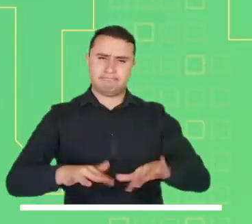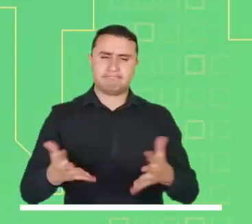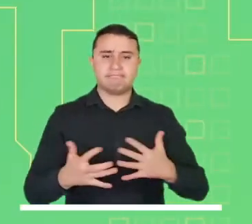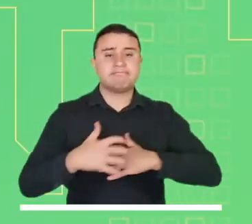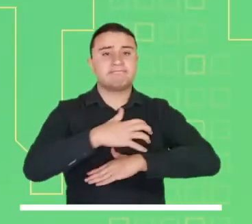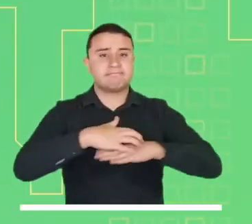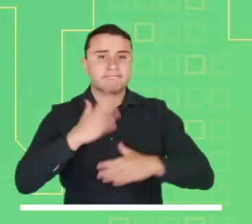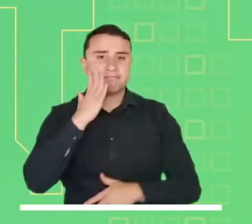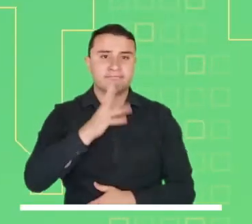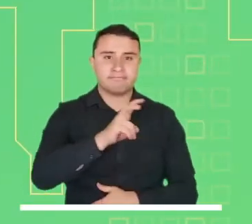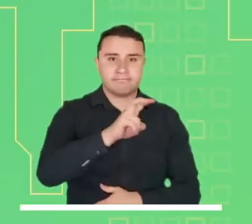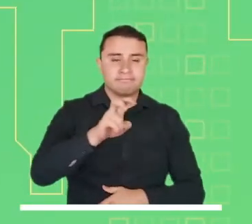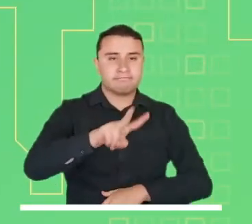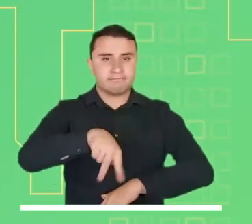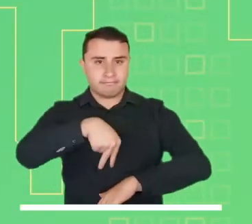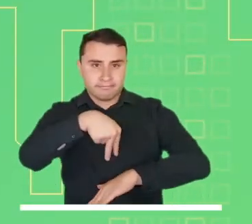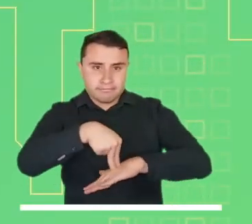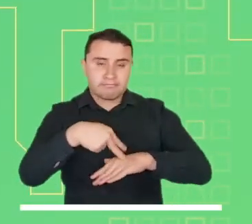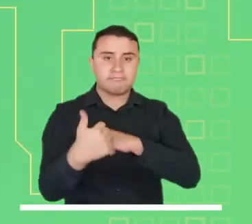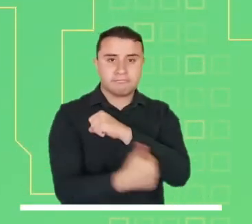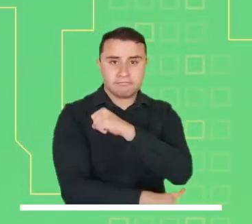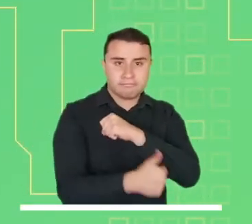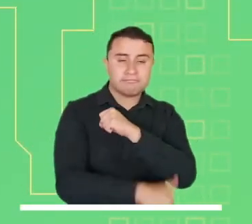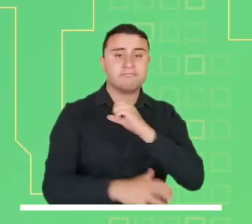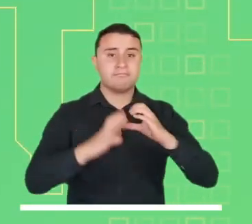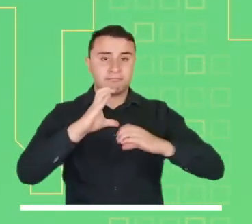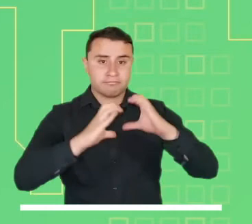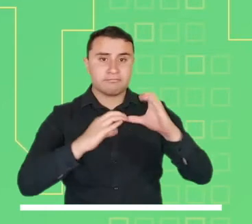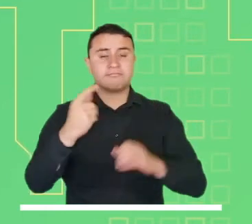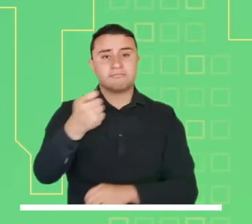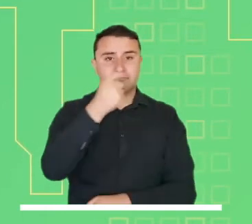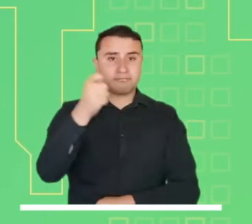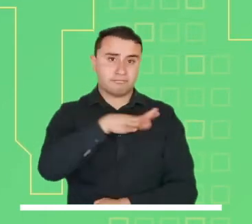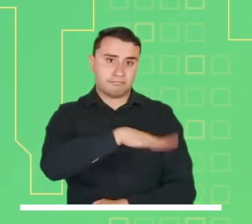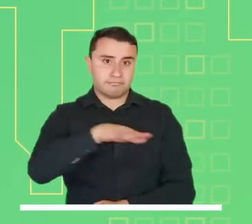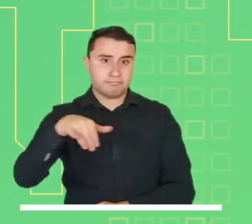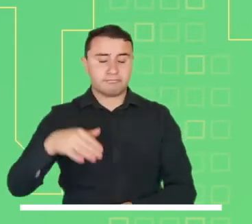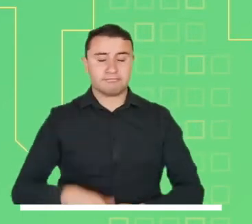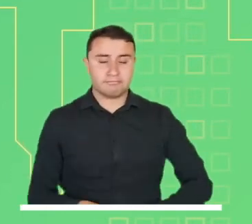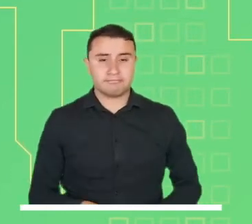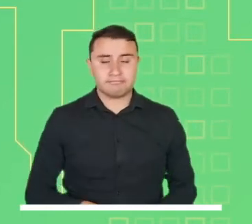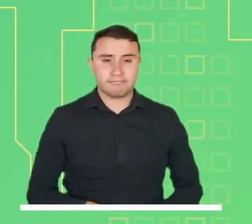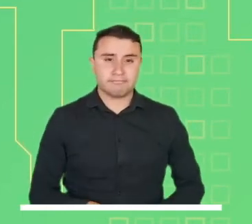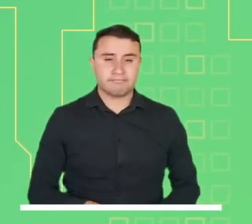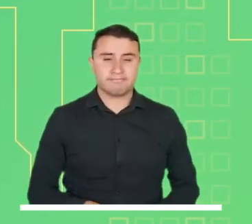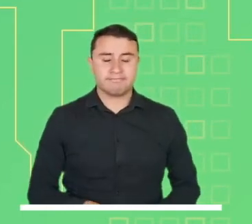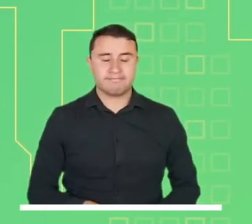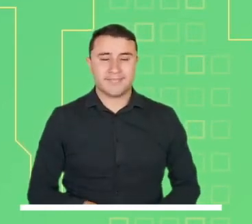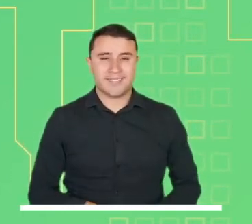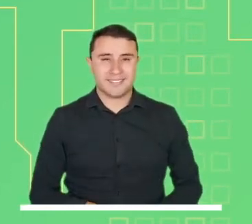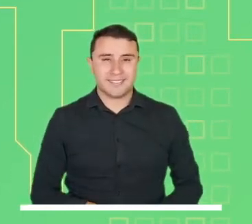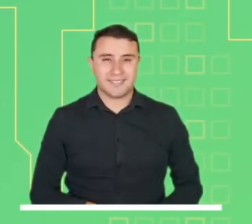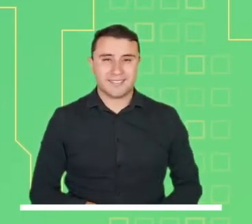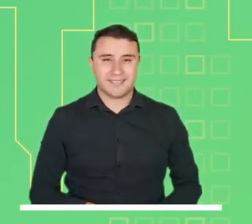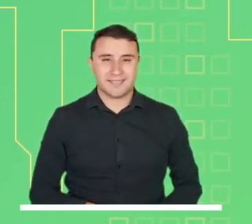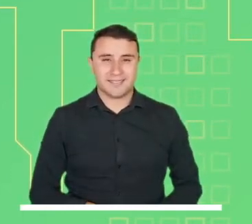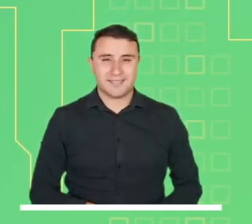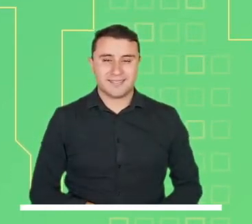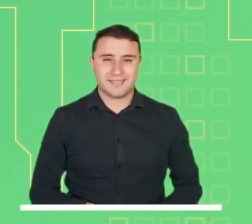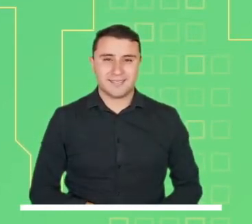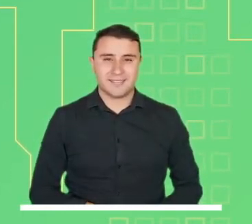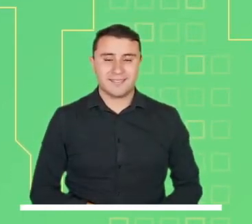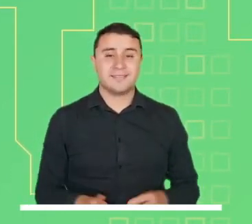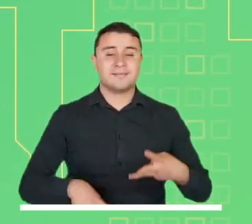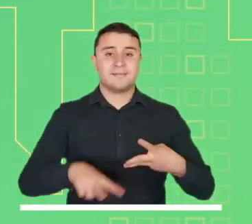Alerta roja por probabilidad de deslizamientos en Dolima, Norte de Santander, Nariño, Cundinamarca, Chocó, Cauca, Boyacá,